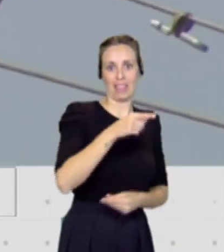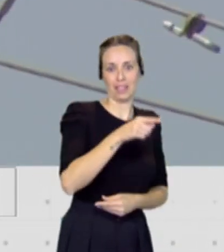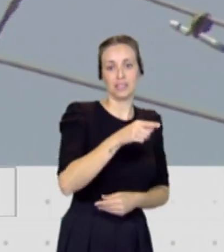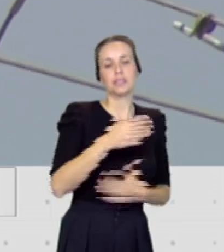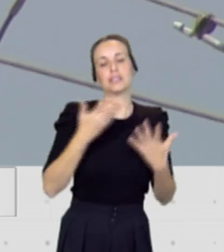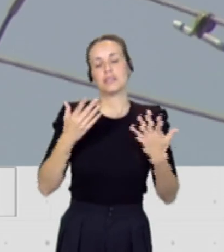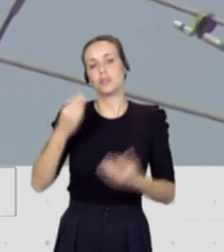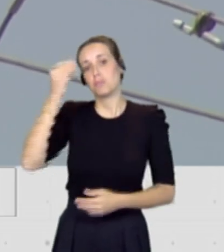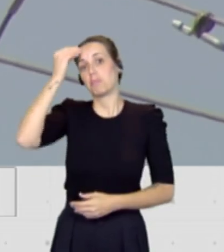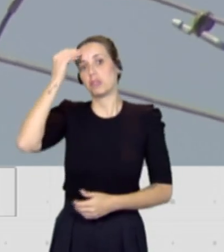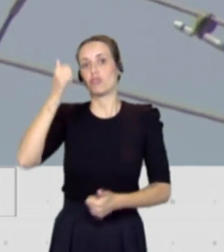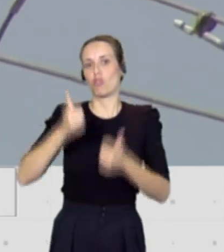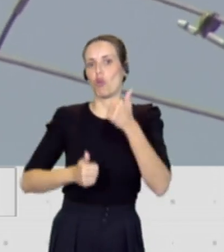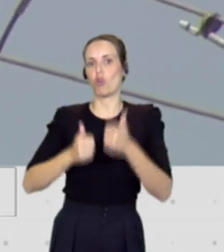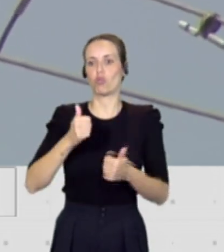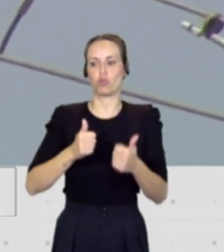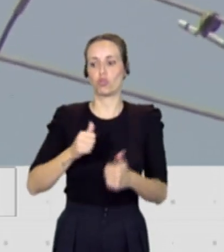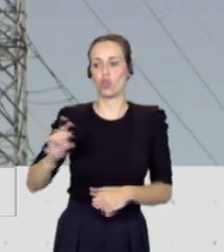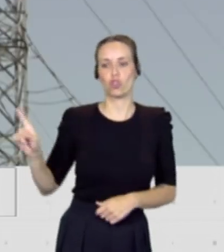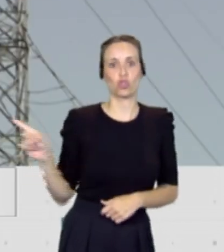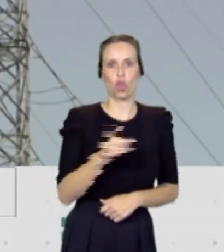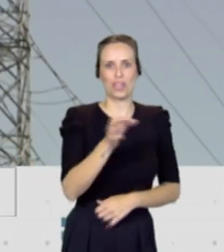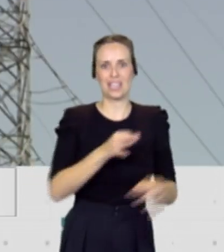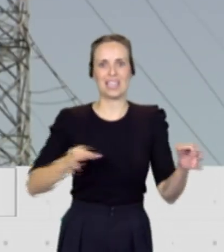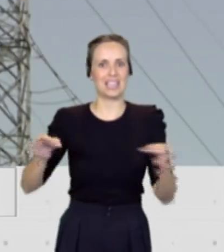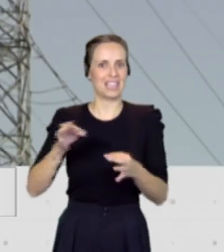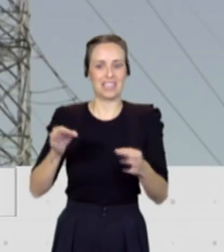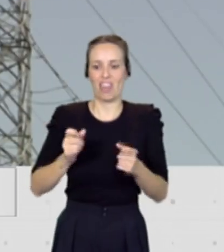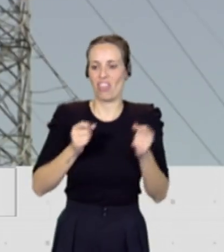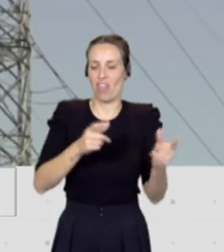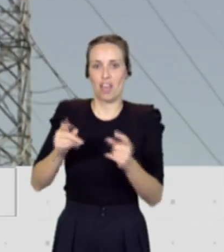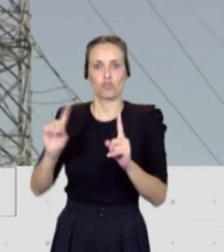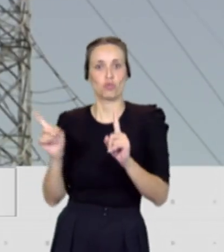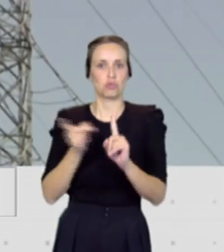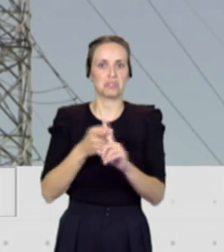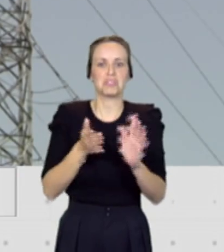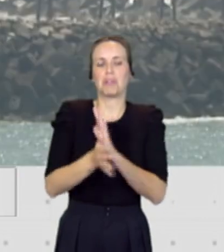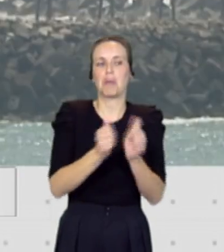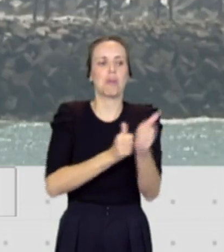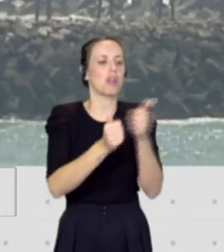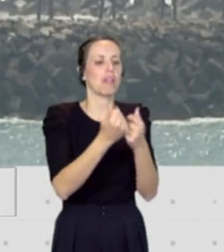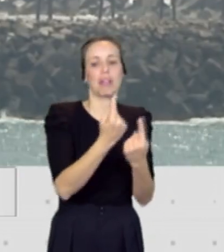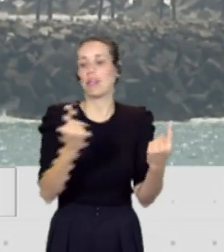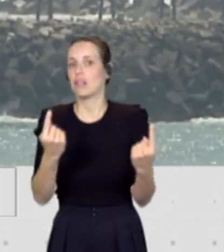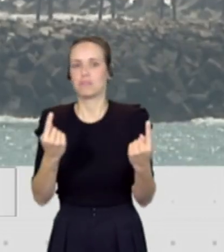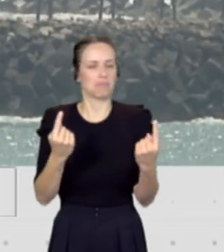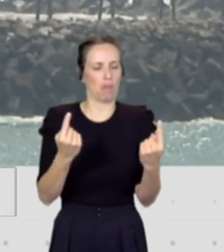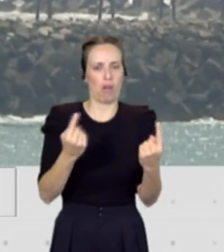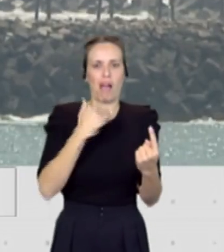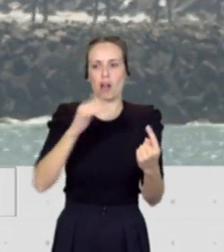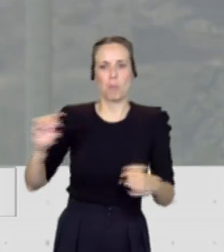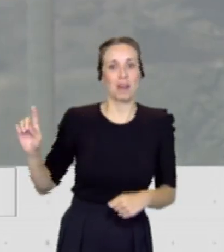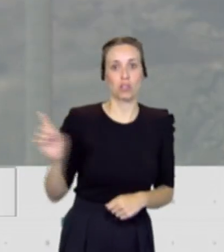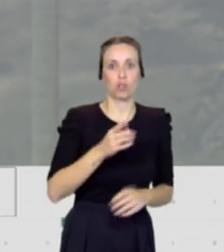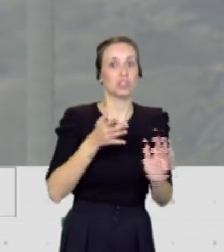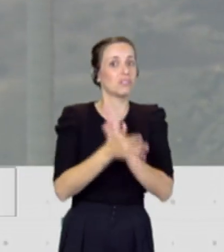a solucionar la generación en todas las islas, no establece prioridades ni mucho menos. Y bueno, yo creo que es una excelente noticia para